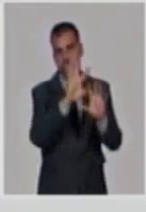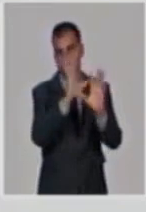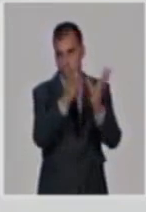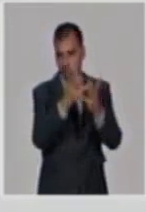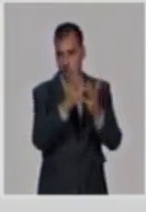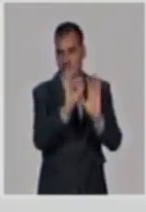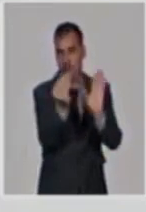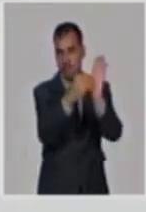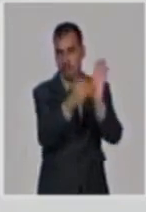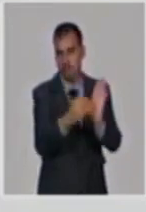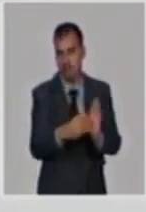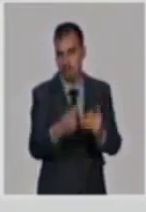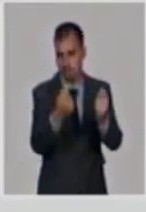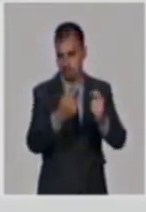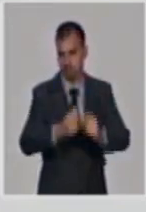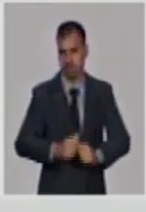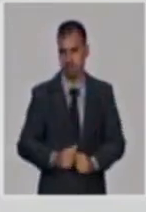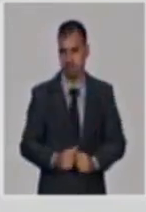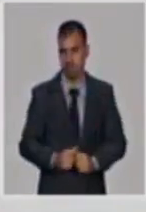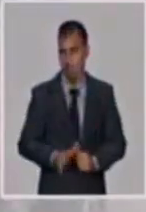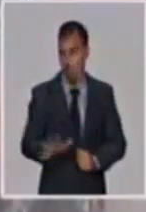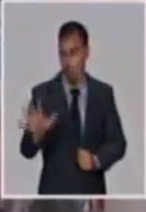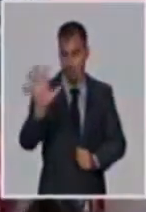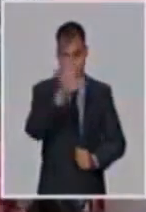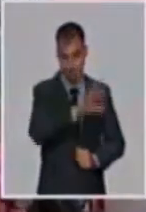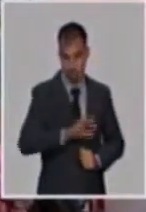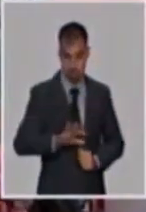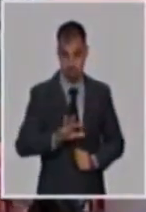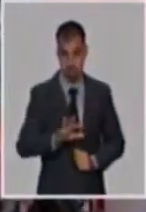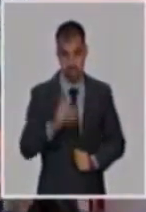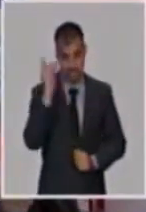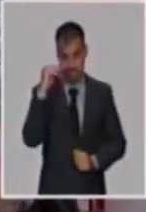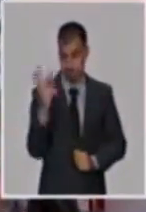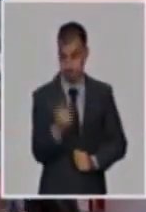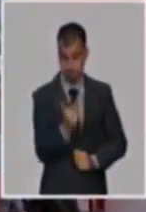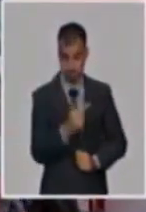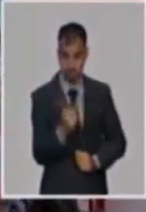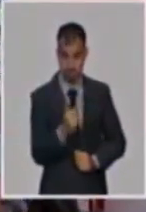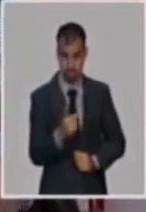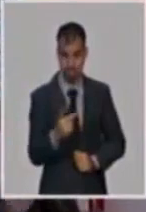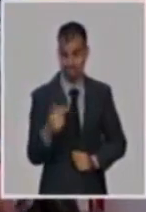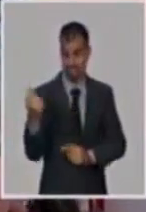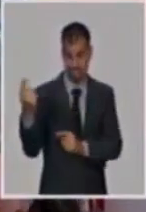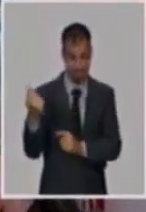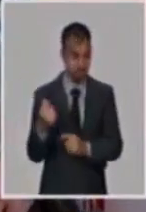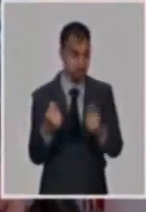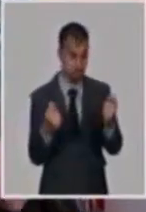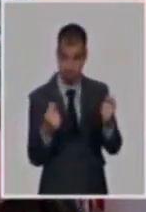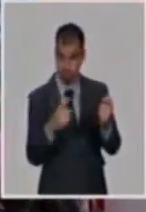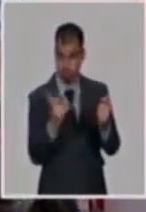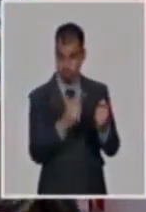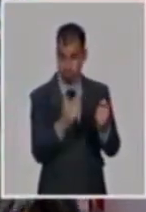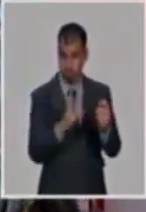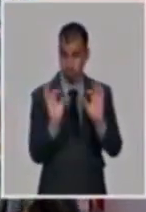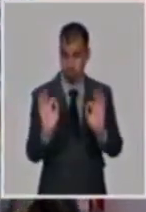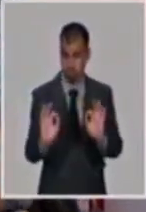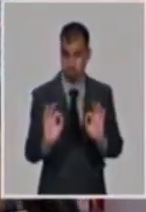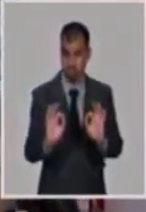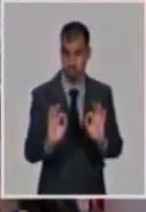productos que tienen precios de acopio, tanto los centralizados como los descentralizados, se produce